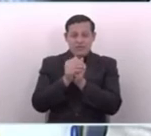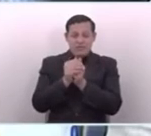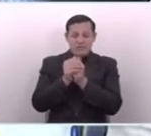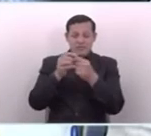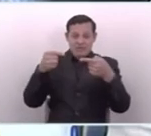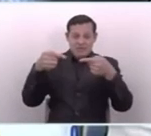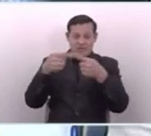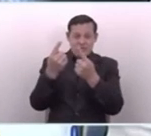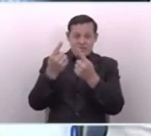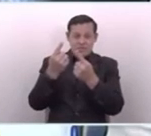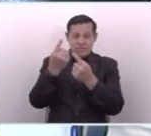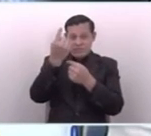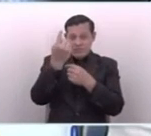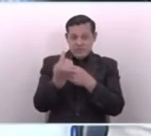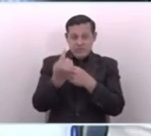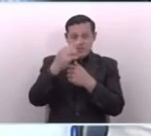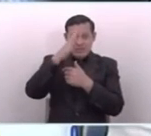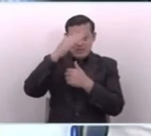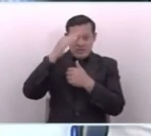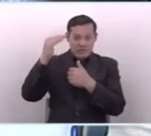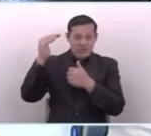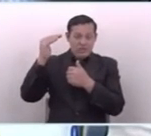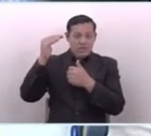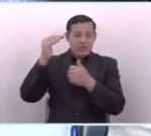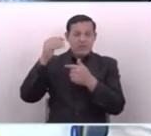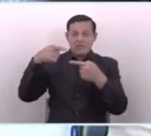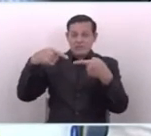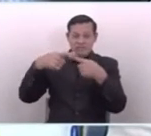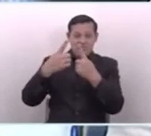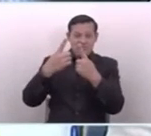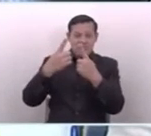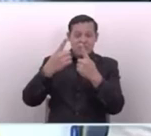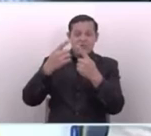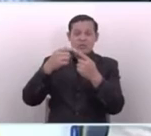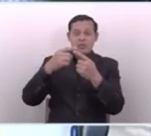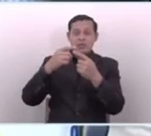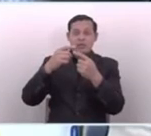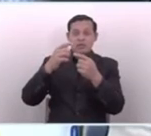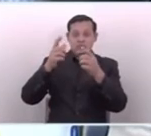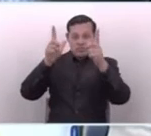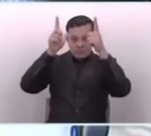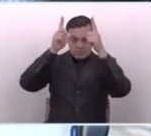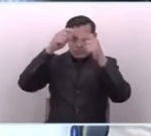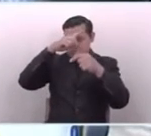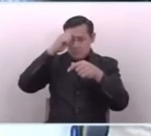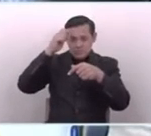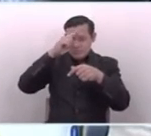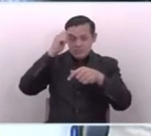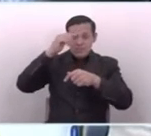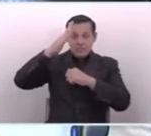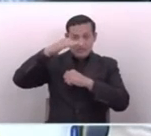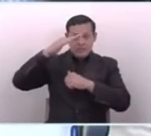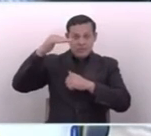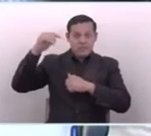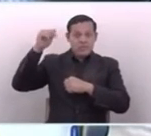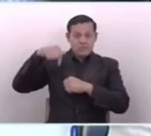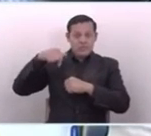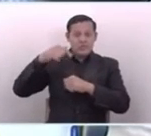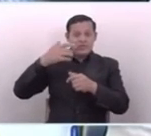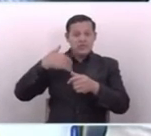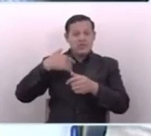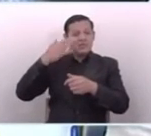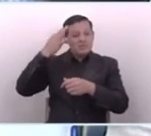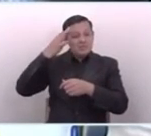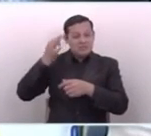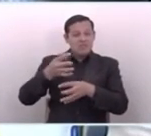nuestros productores nacionales, atenta contra la ganadería nacional, que estoy casi